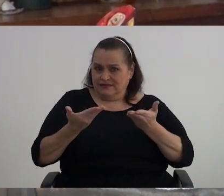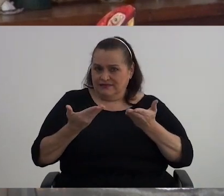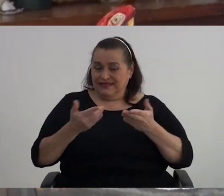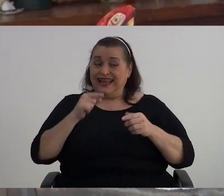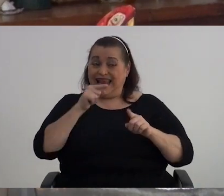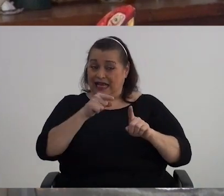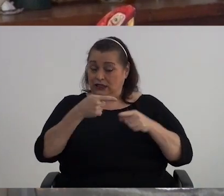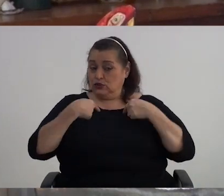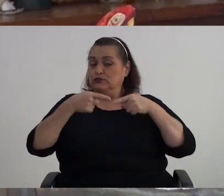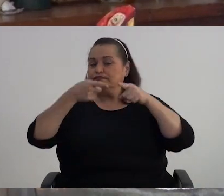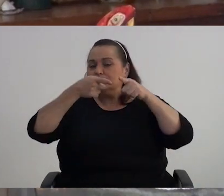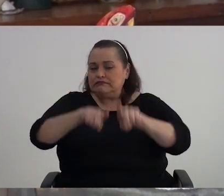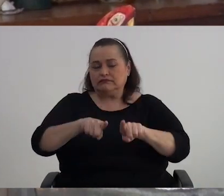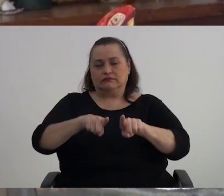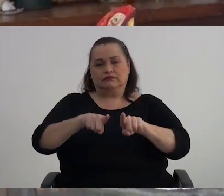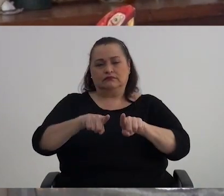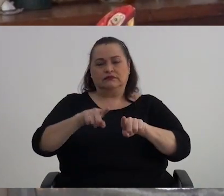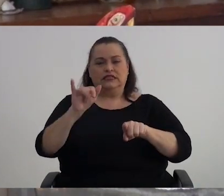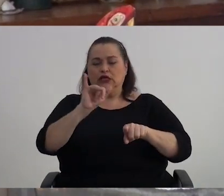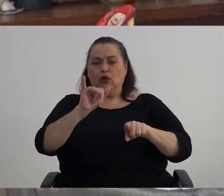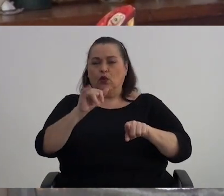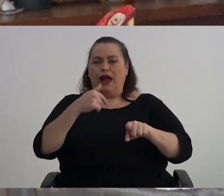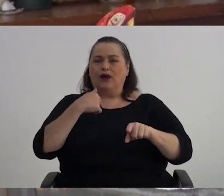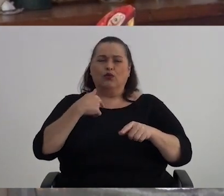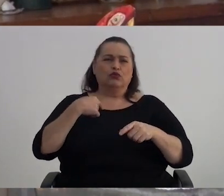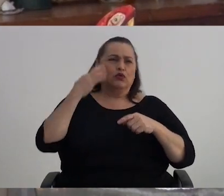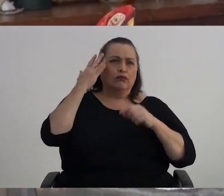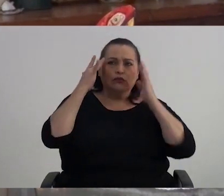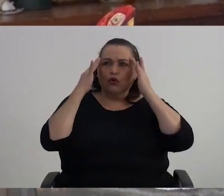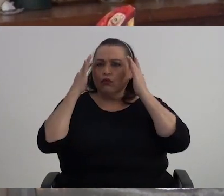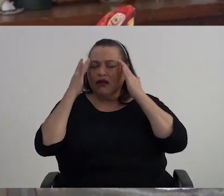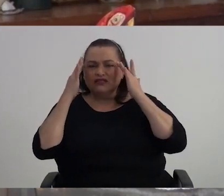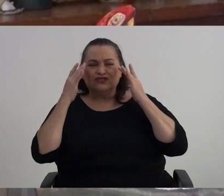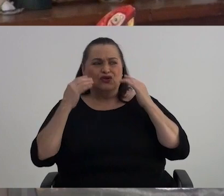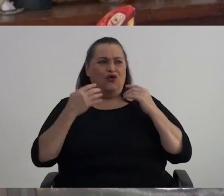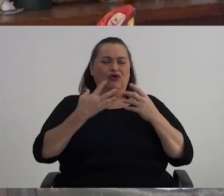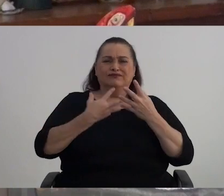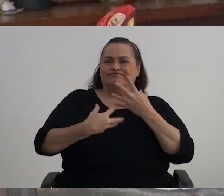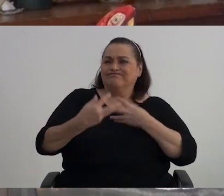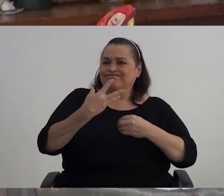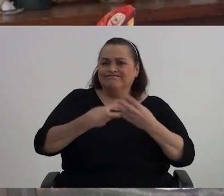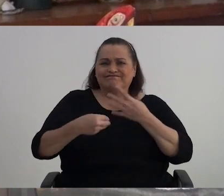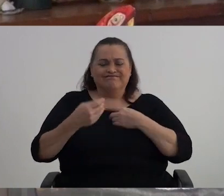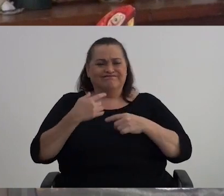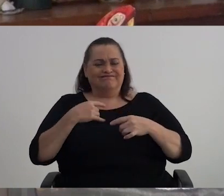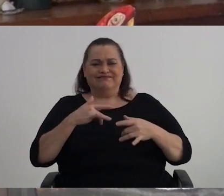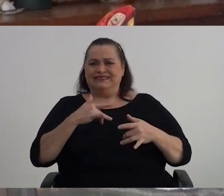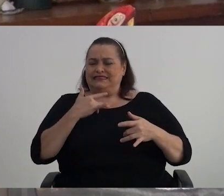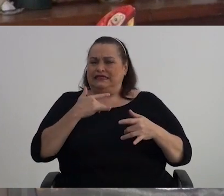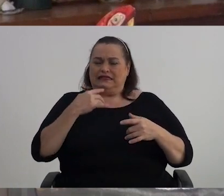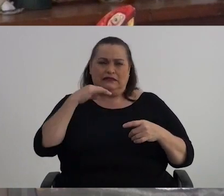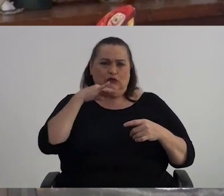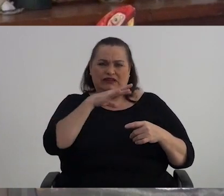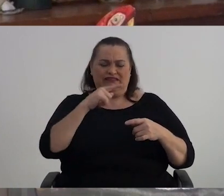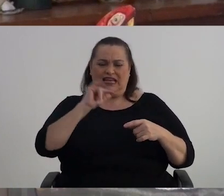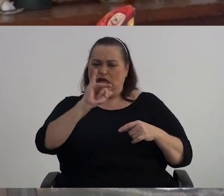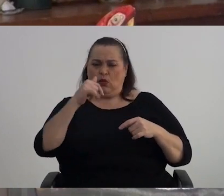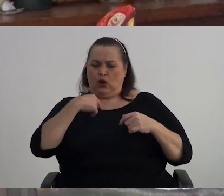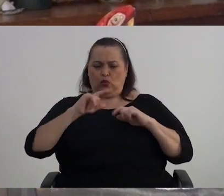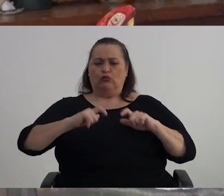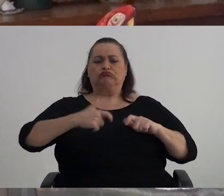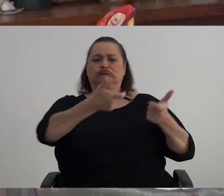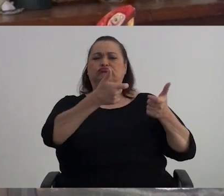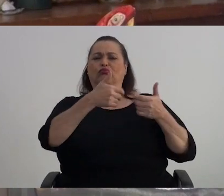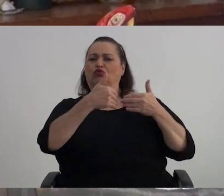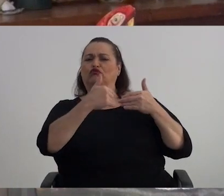causa Uno Una Un desasosiego Una Un sinsabor horrible De sentirse desechado Así